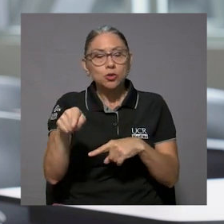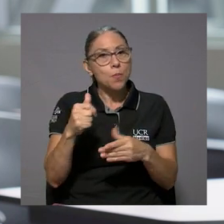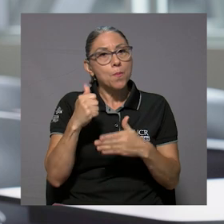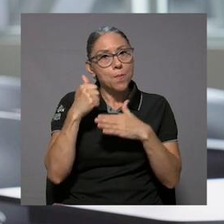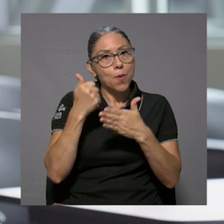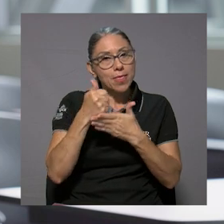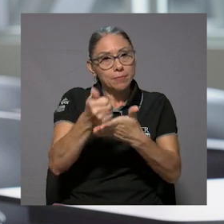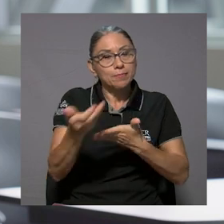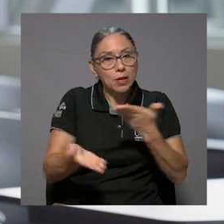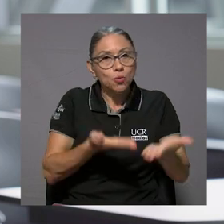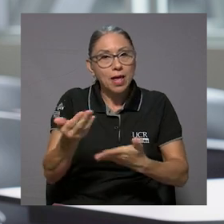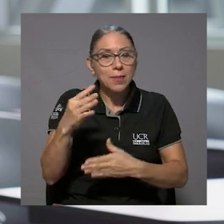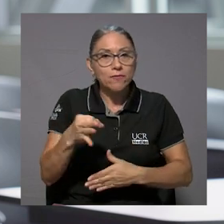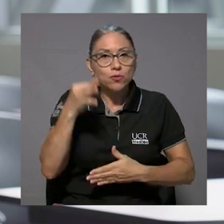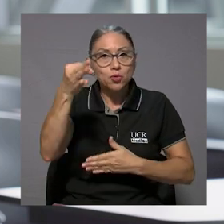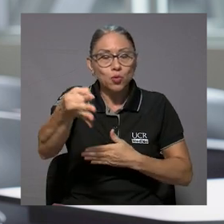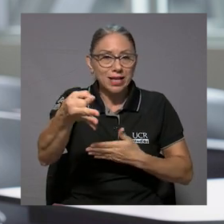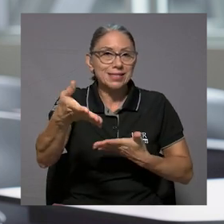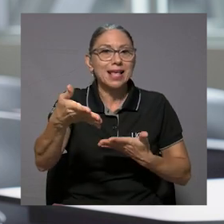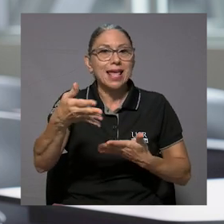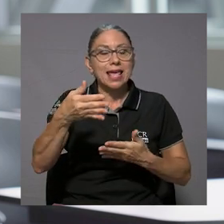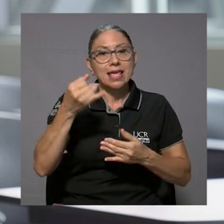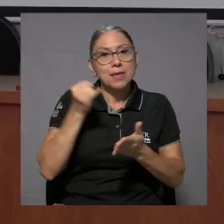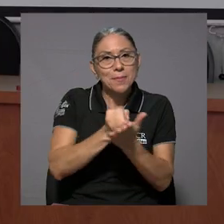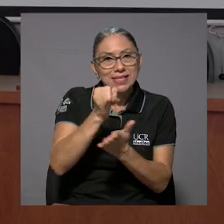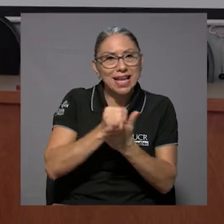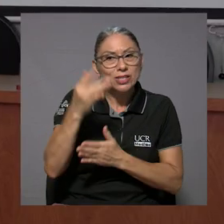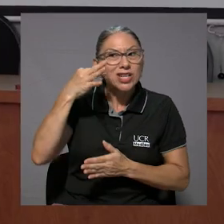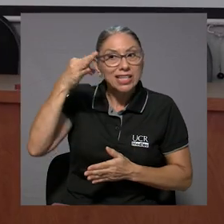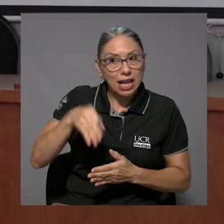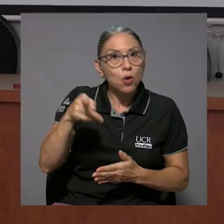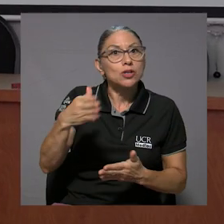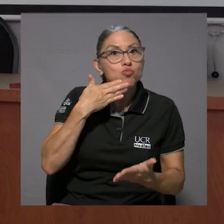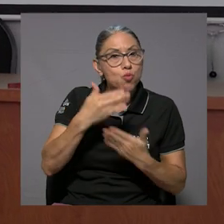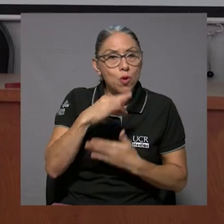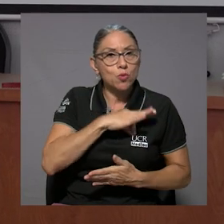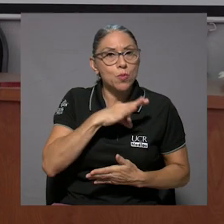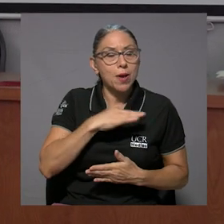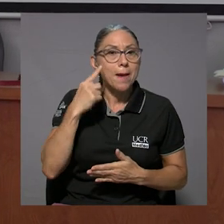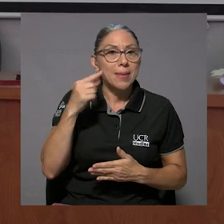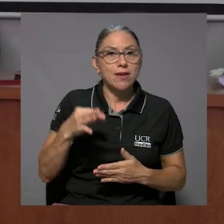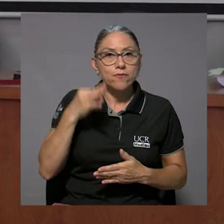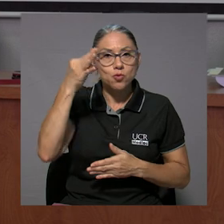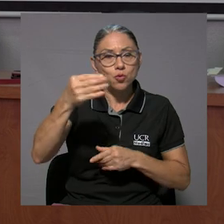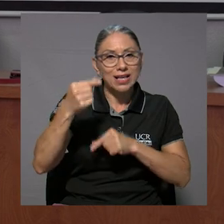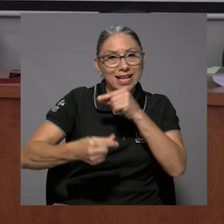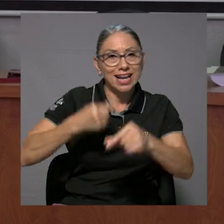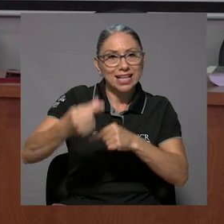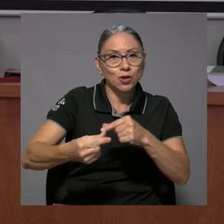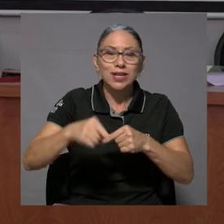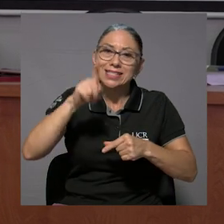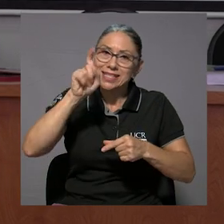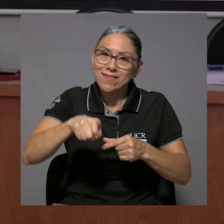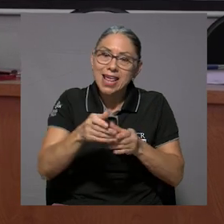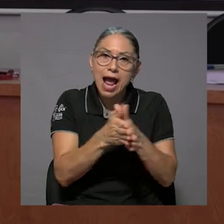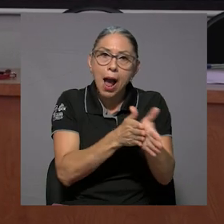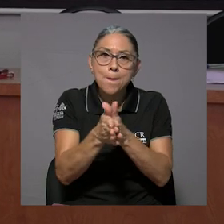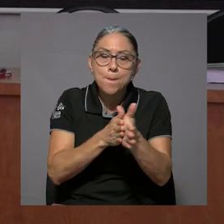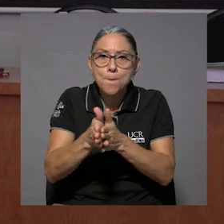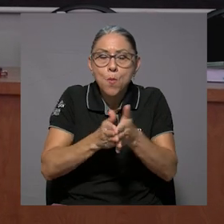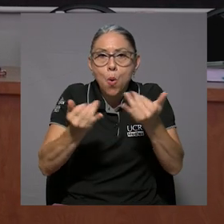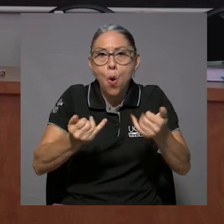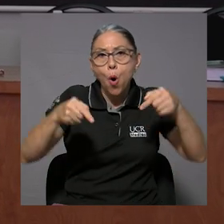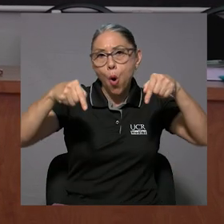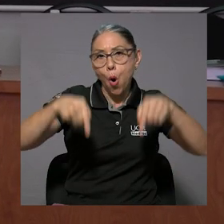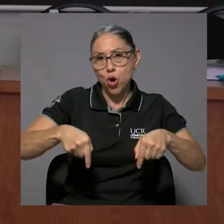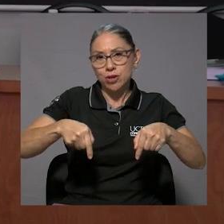van a servir enormemente para futuras investigaciones. Creo que esto es un terreno muy fértil para las futuras generaciones que